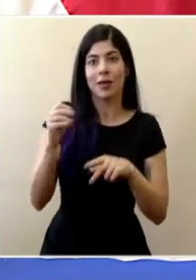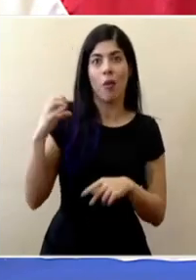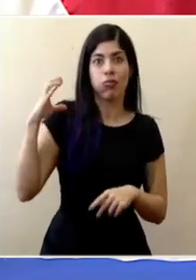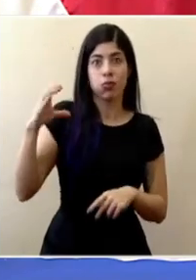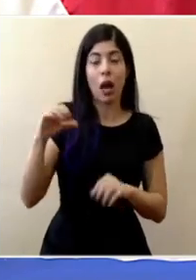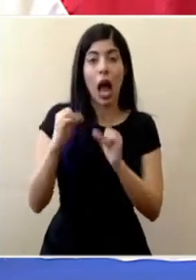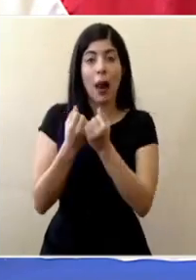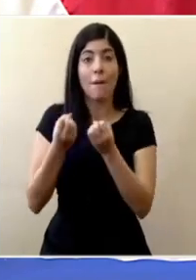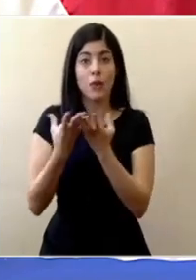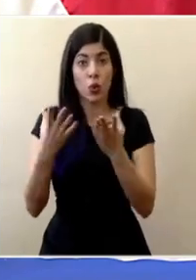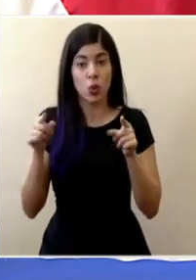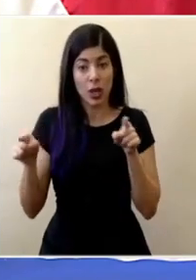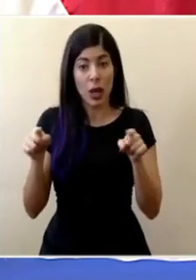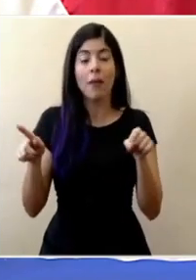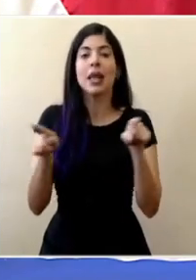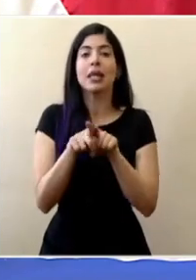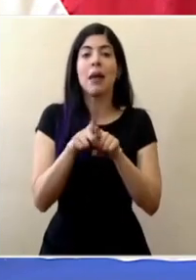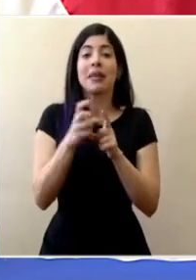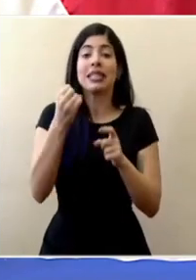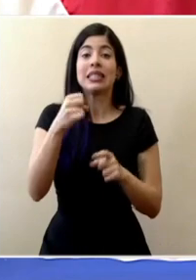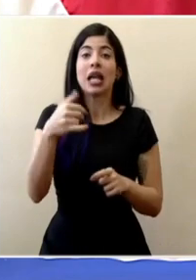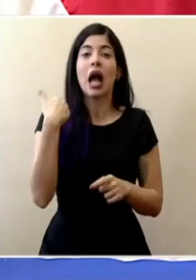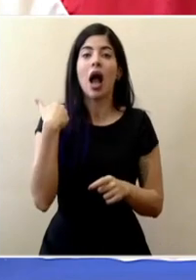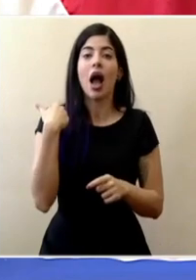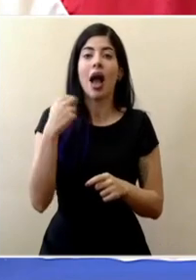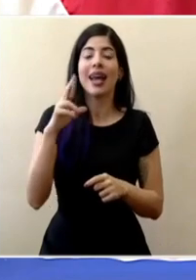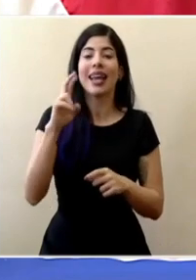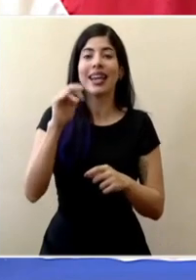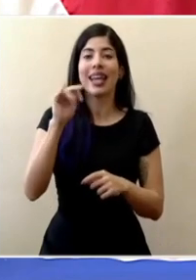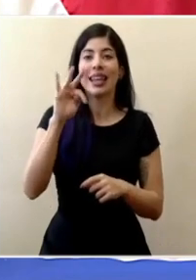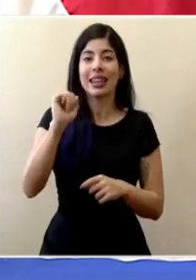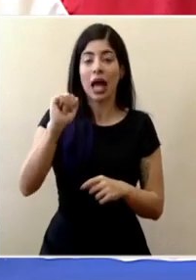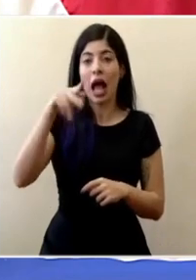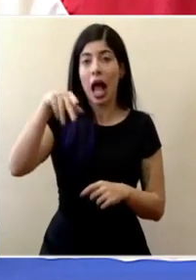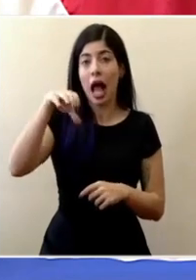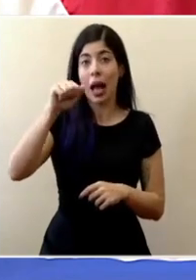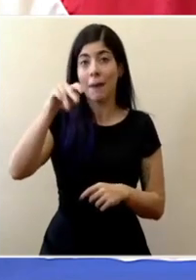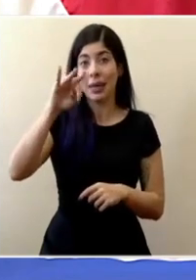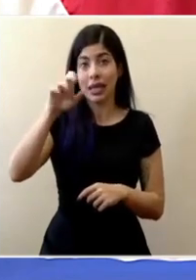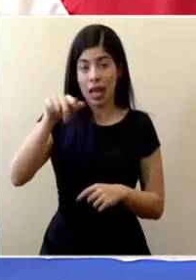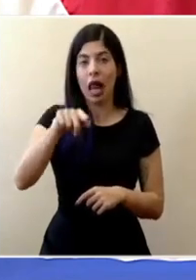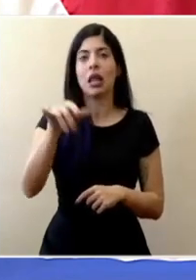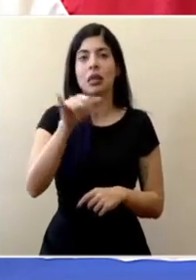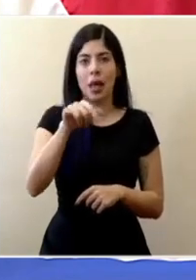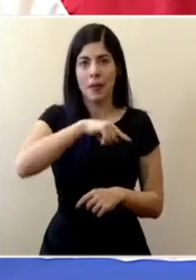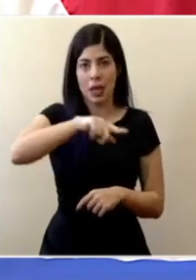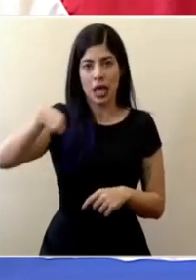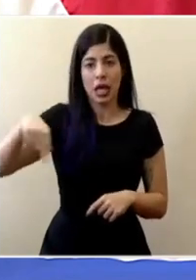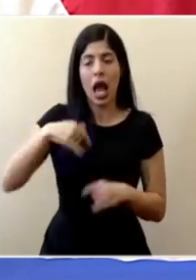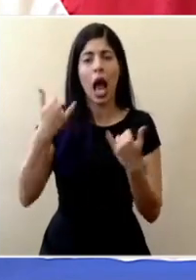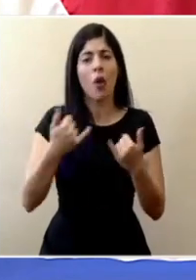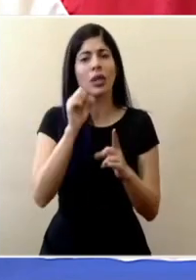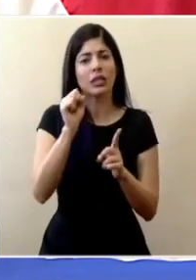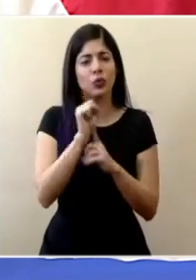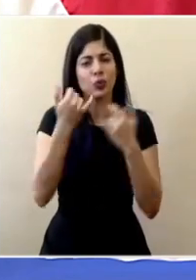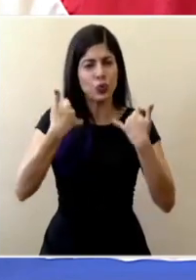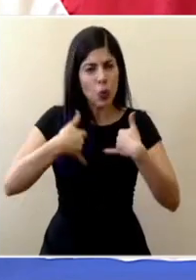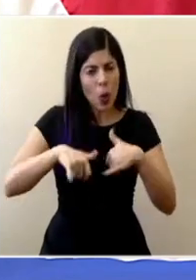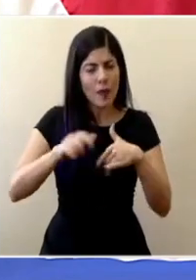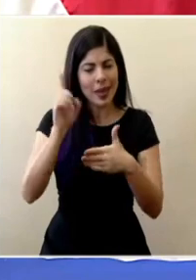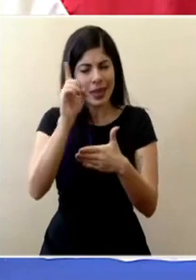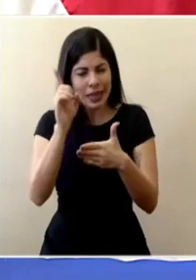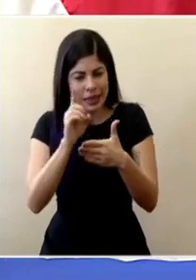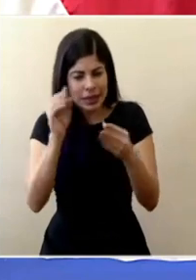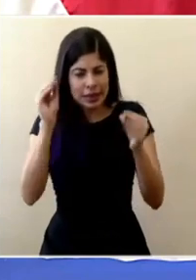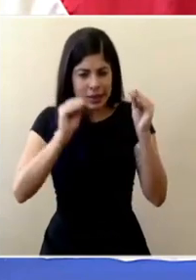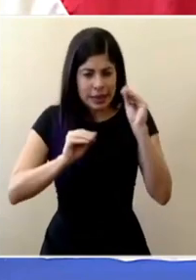sector público pero también quienes tienen ingresos por concepto de renta de capital este es un escenario que estamos diseñando en este